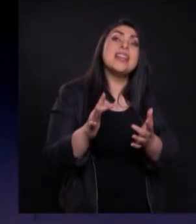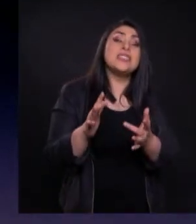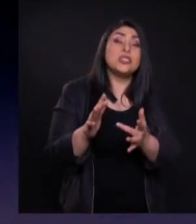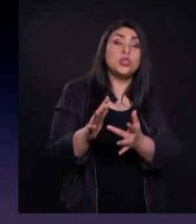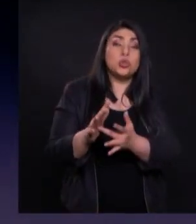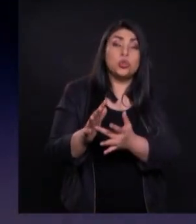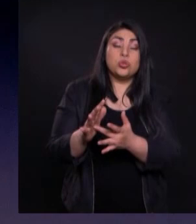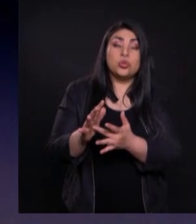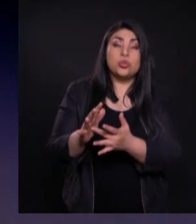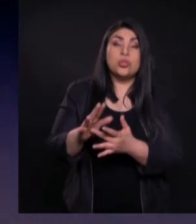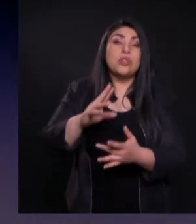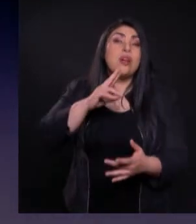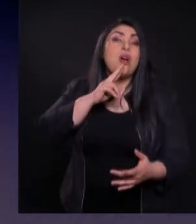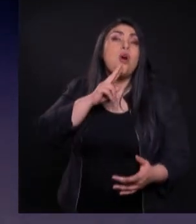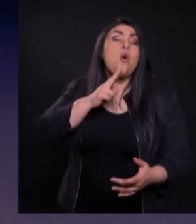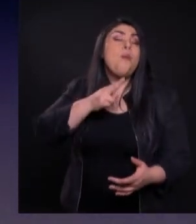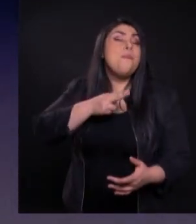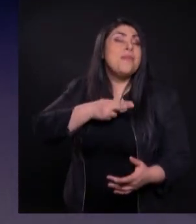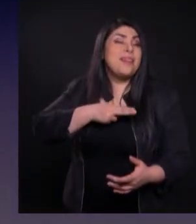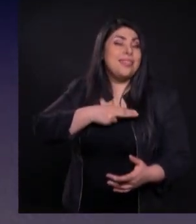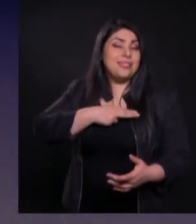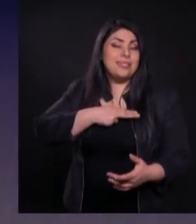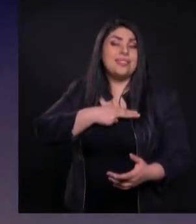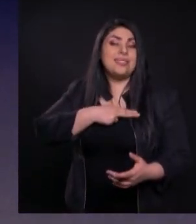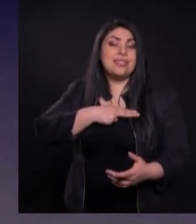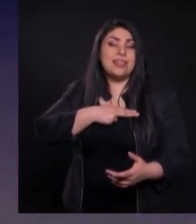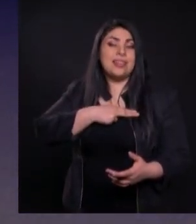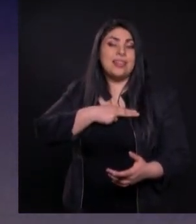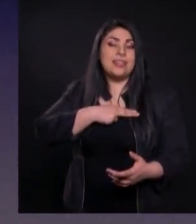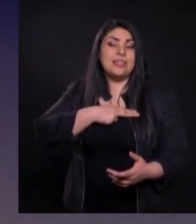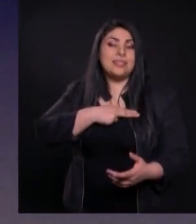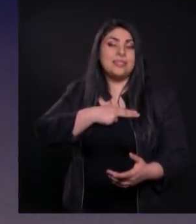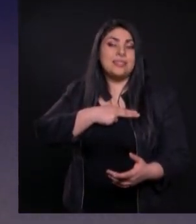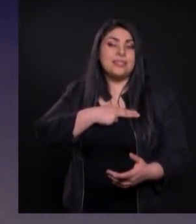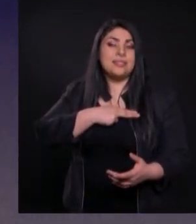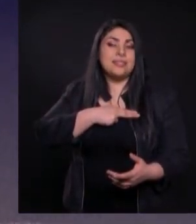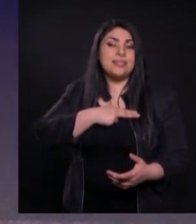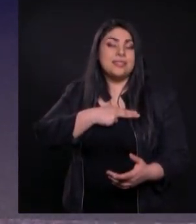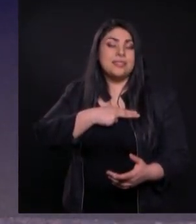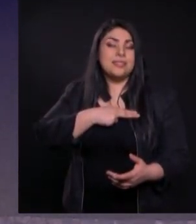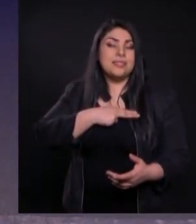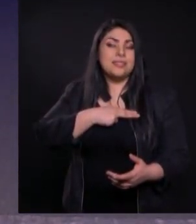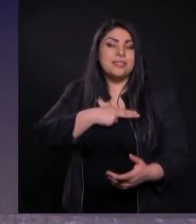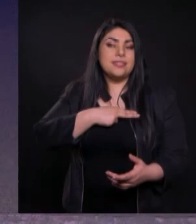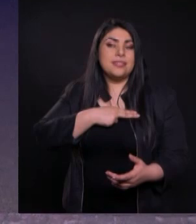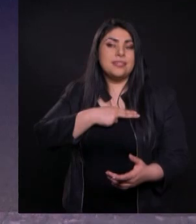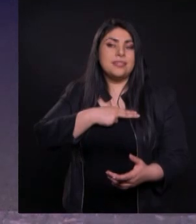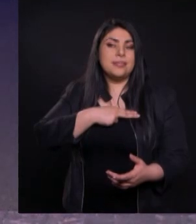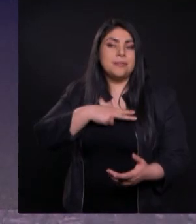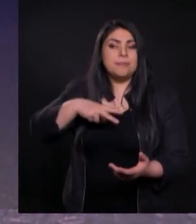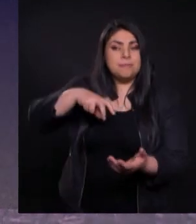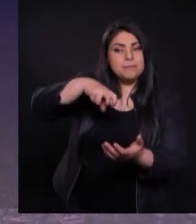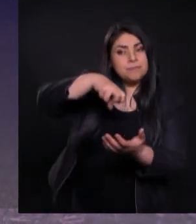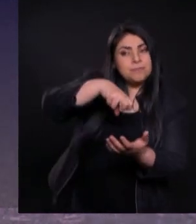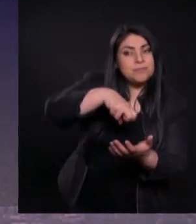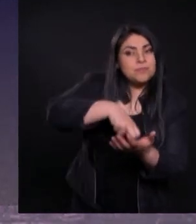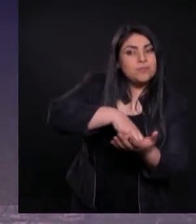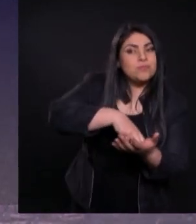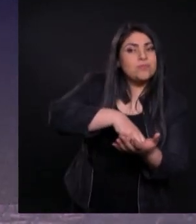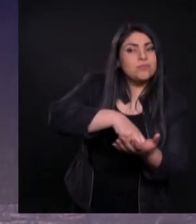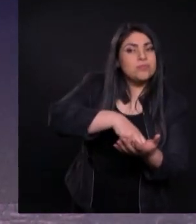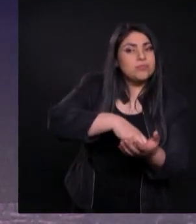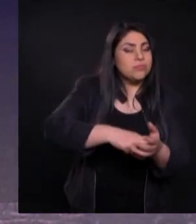Se humilla Y empieza A lavar los pies De su equipo